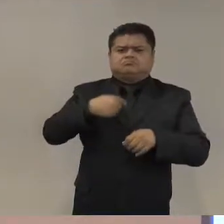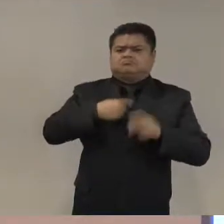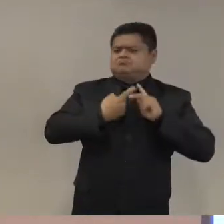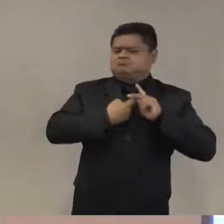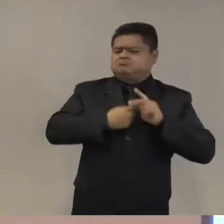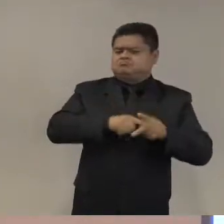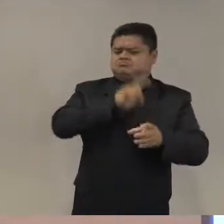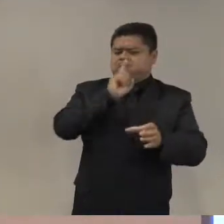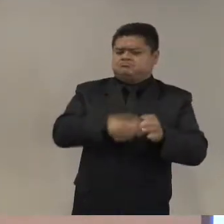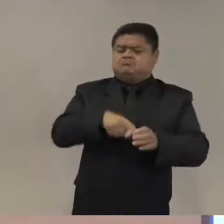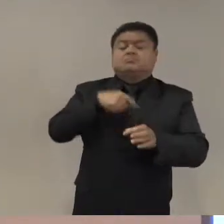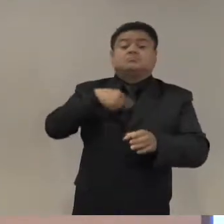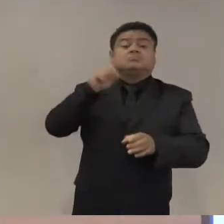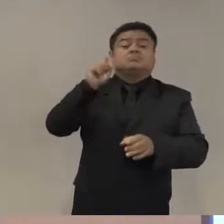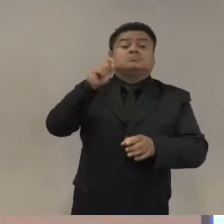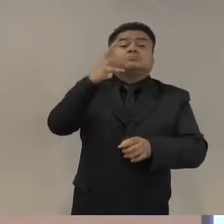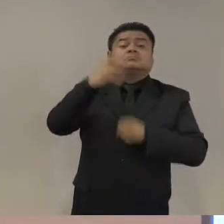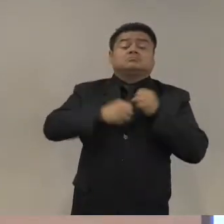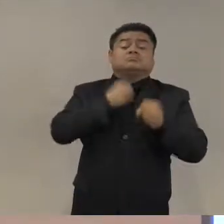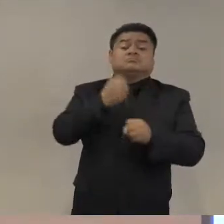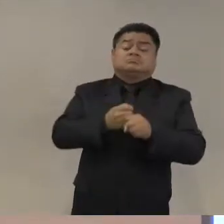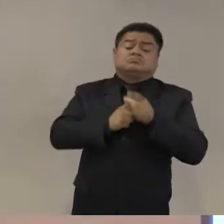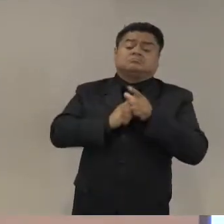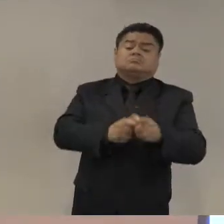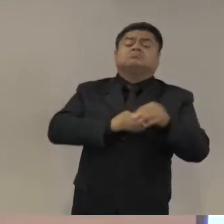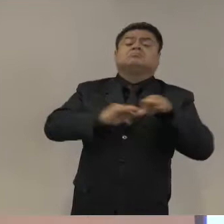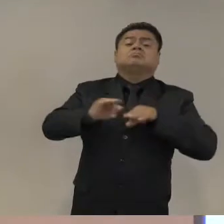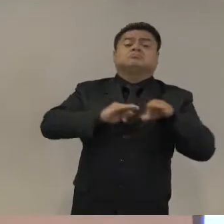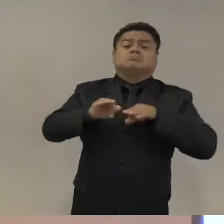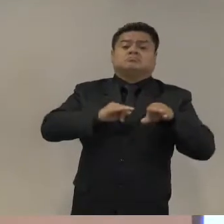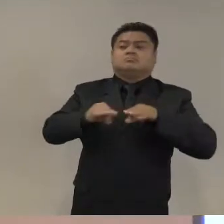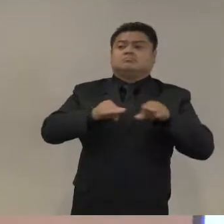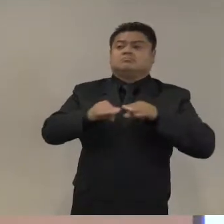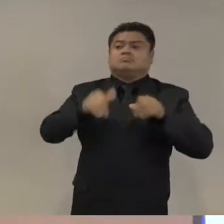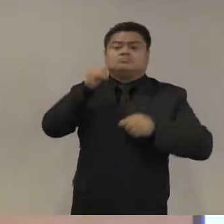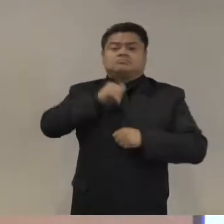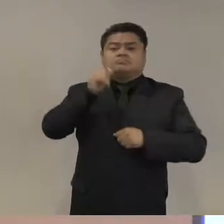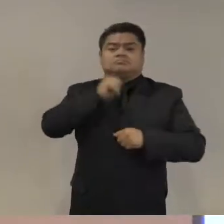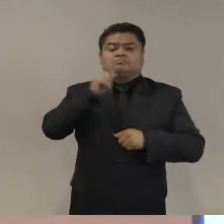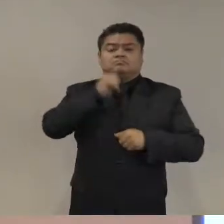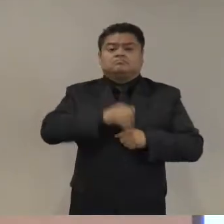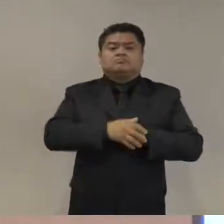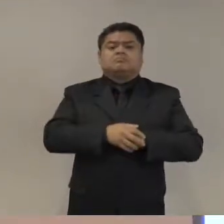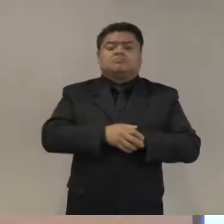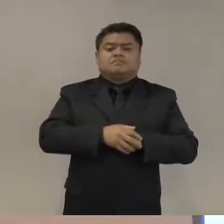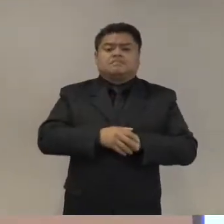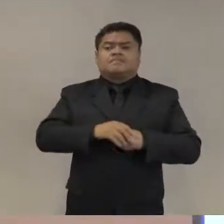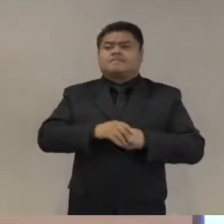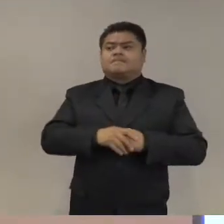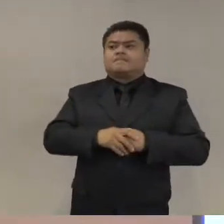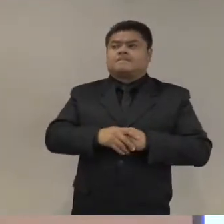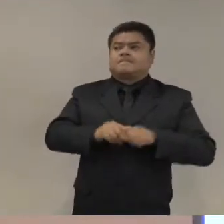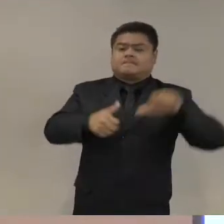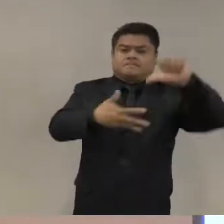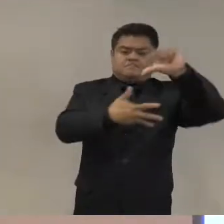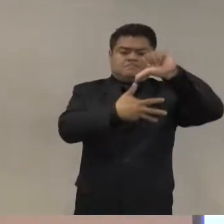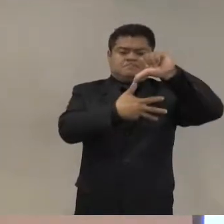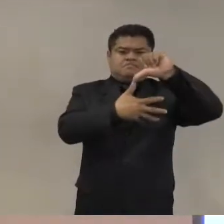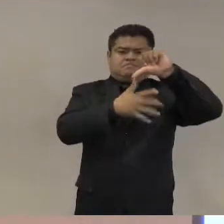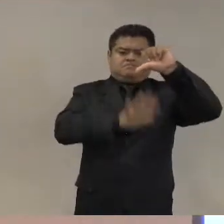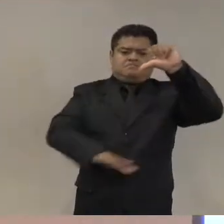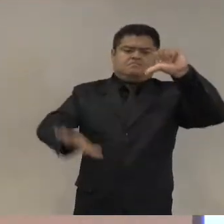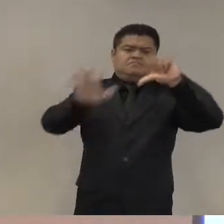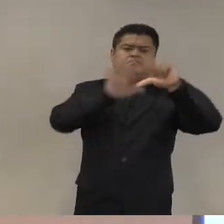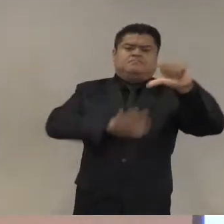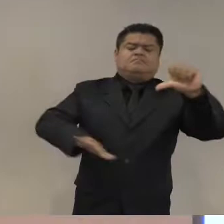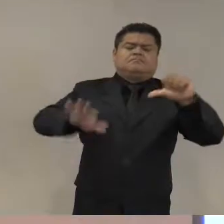entera de 24 años, siempre he trabajado el tema de las relaciones civico-militares y especialmente la relación entre mi gobierno